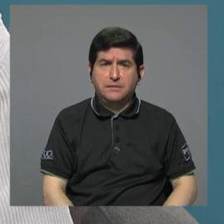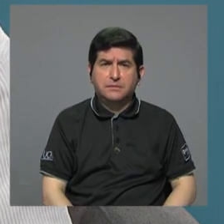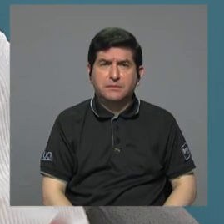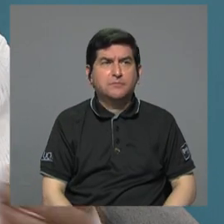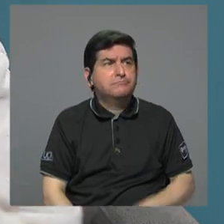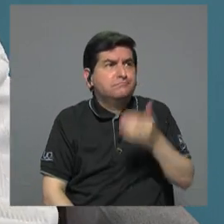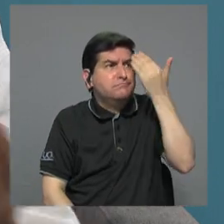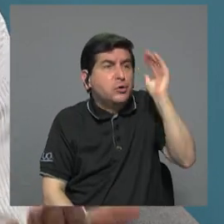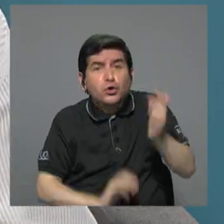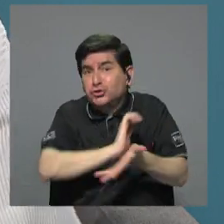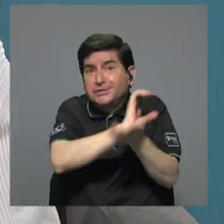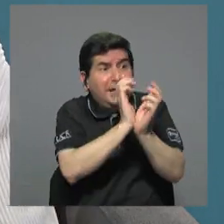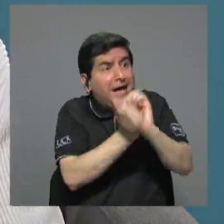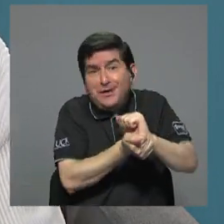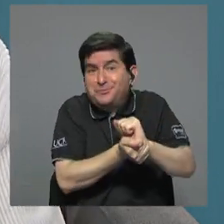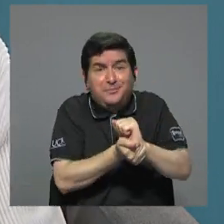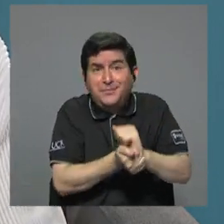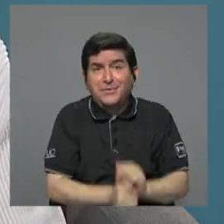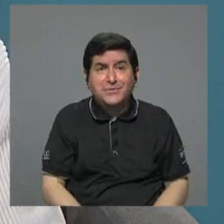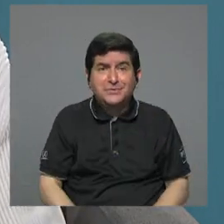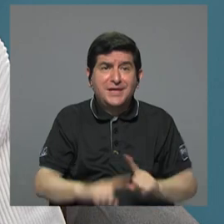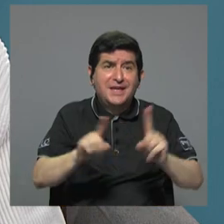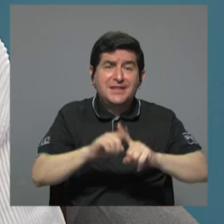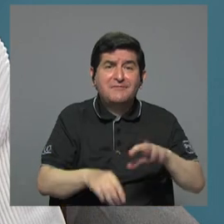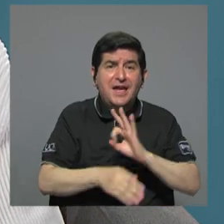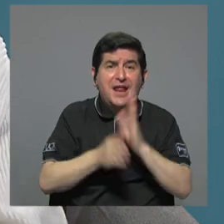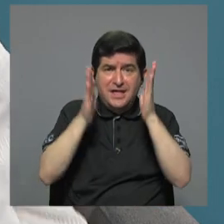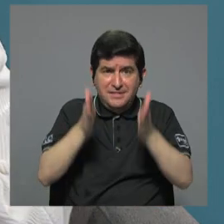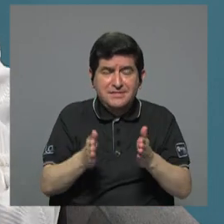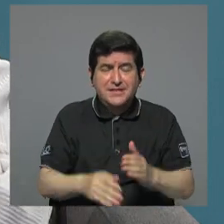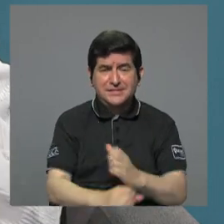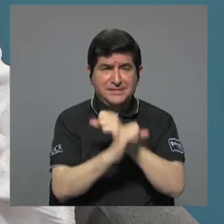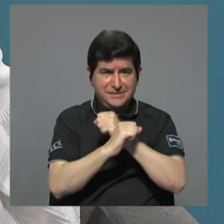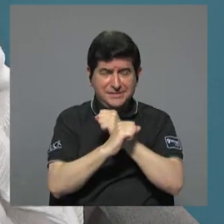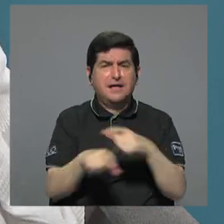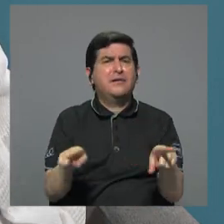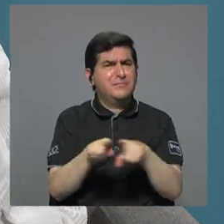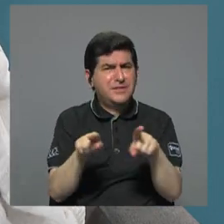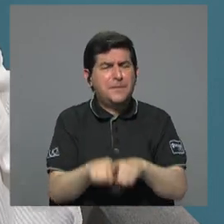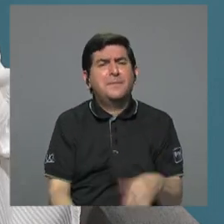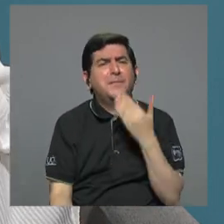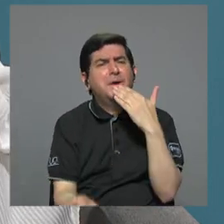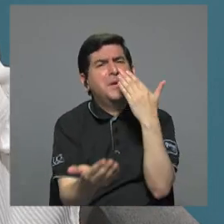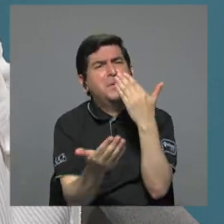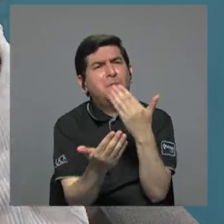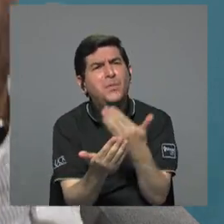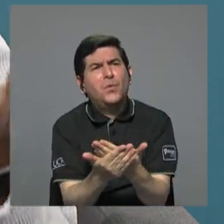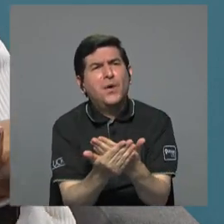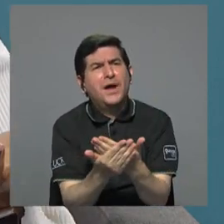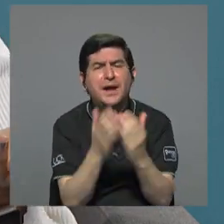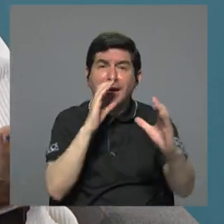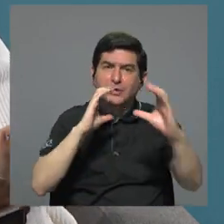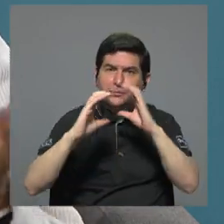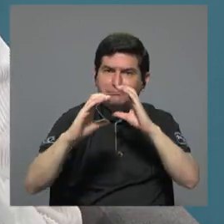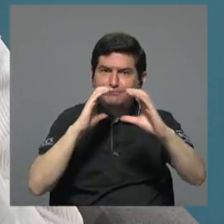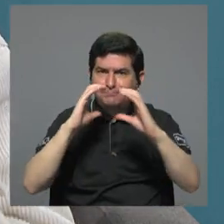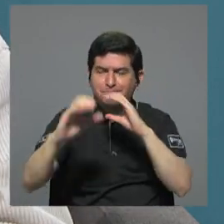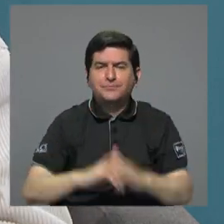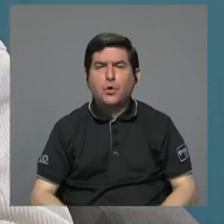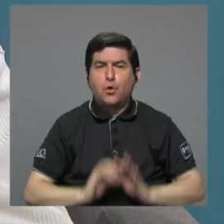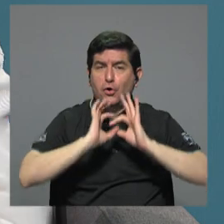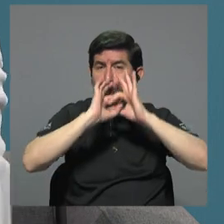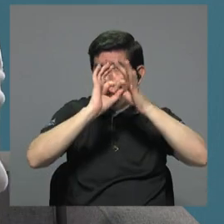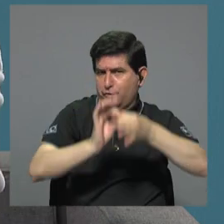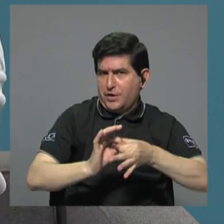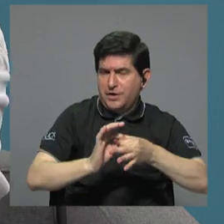no sé si cambios en las figuras o en funcionarios de seguridad, y también una buena comunicación y relación